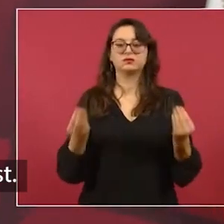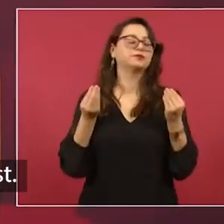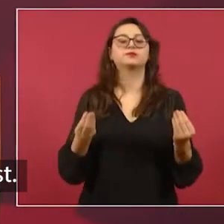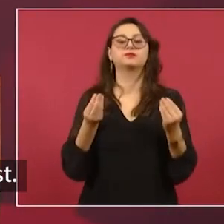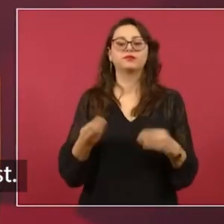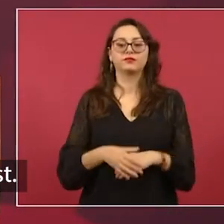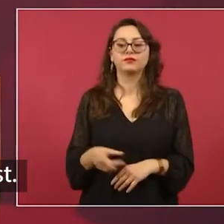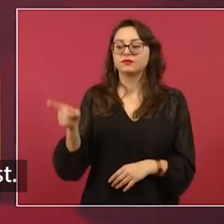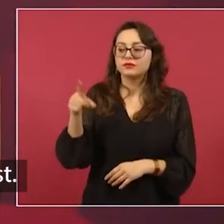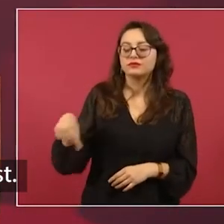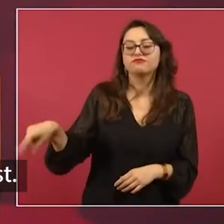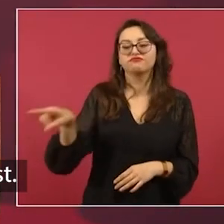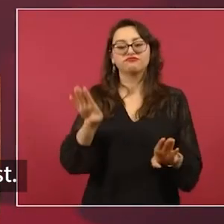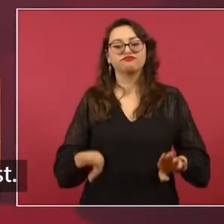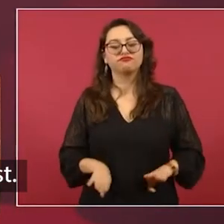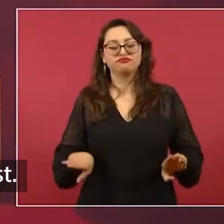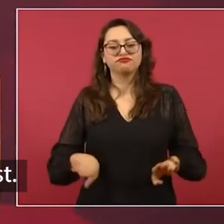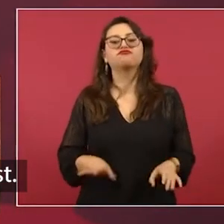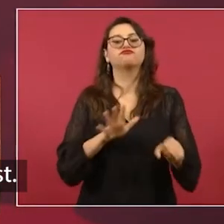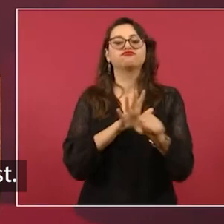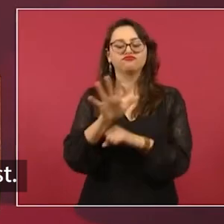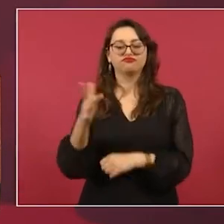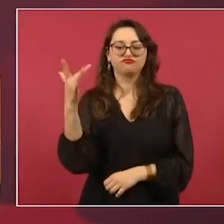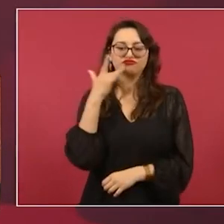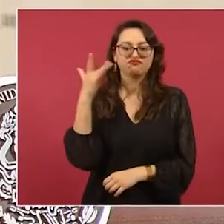porque son muy clasistas y muy racistas.